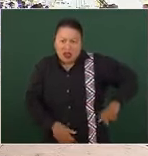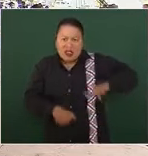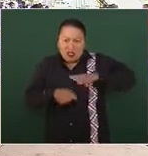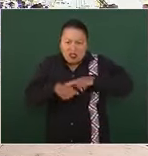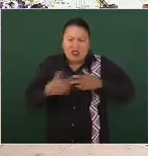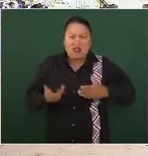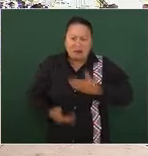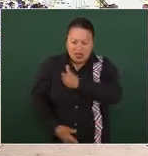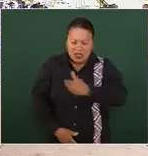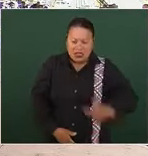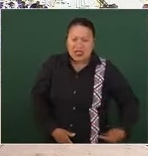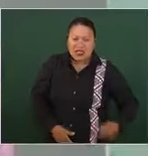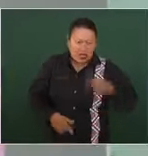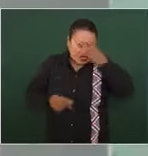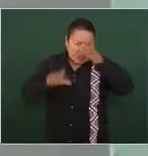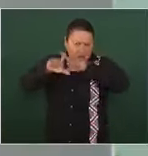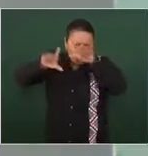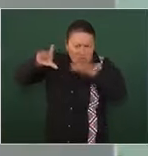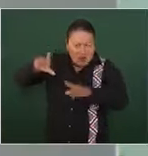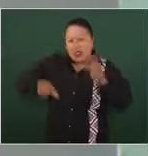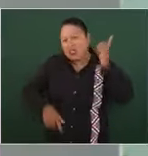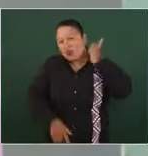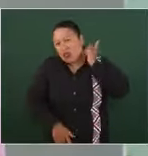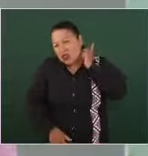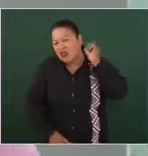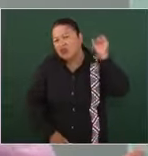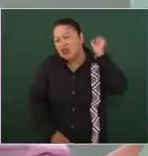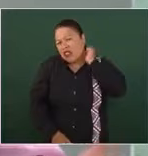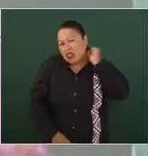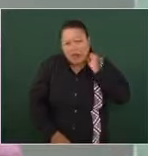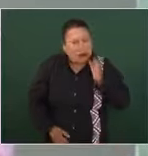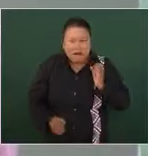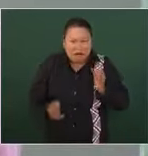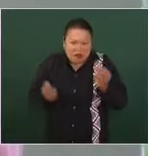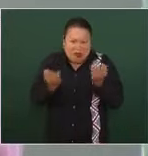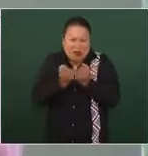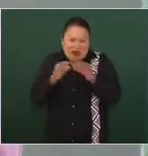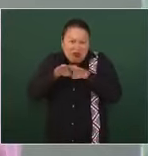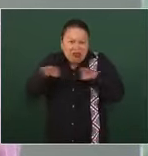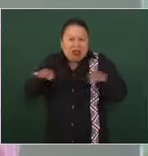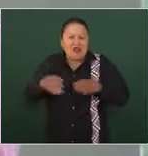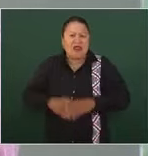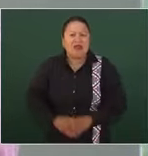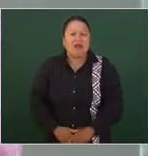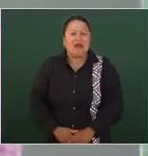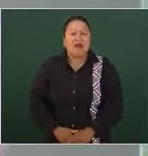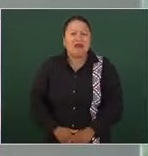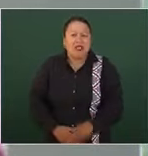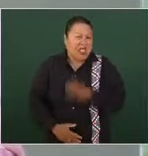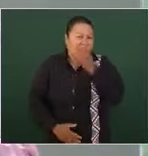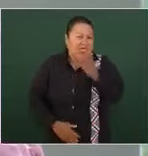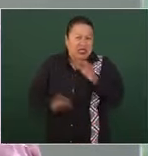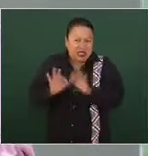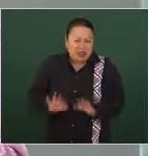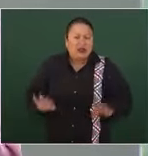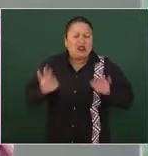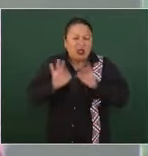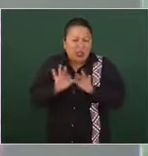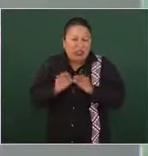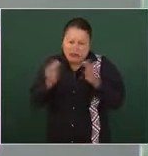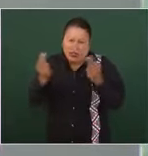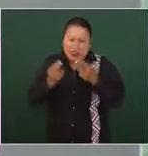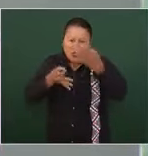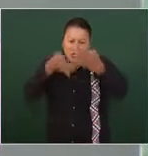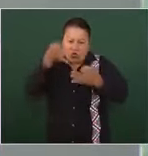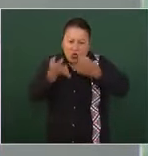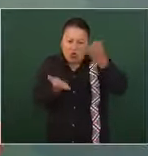al presidente de la república a los diputados a los senadores igual es muy importante tener jueces